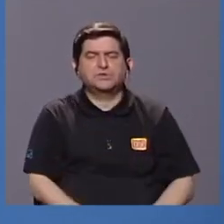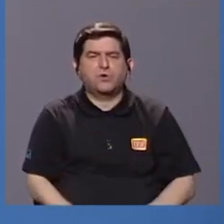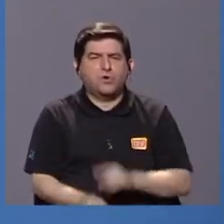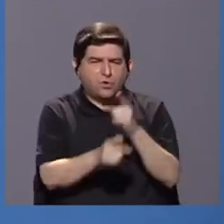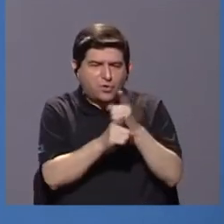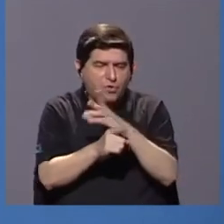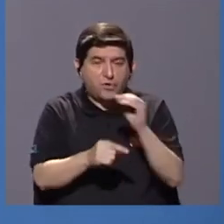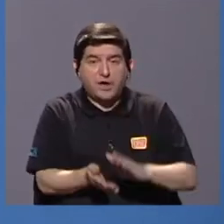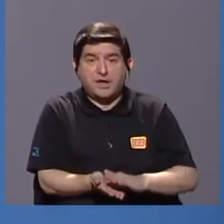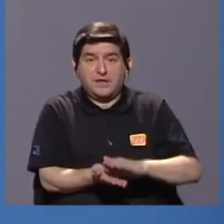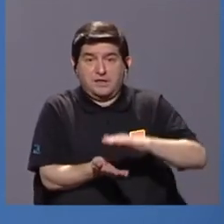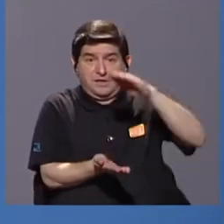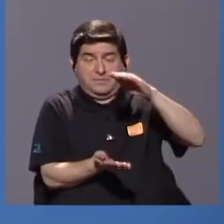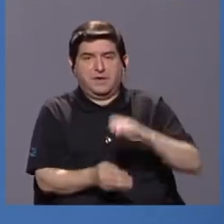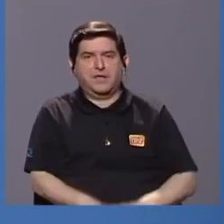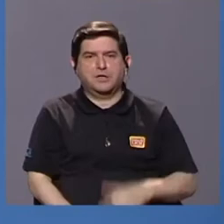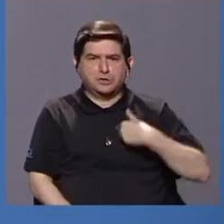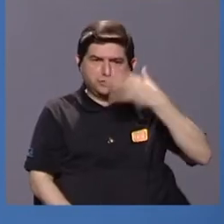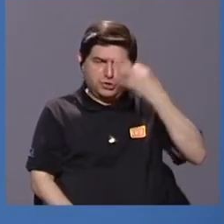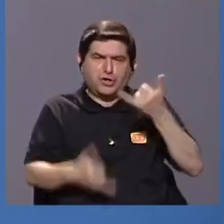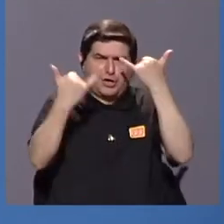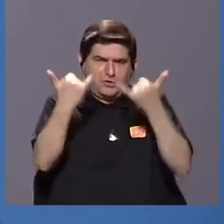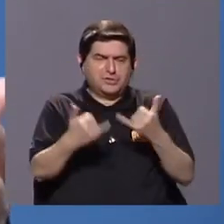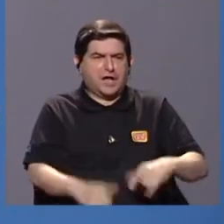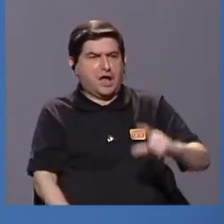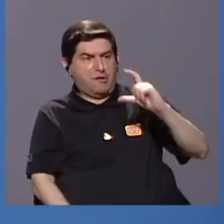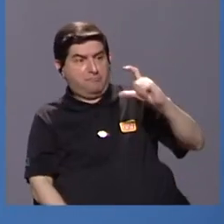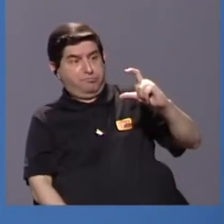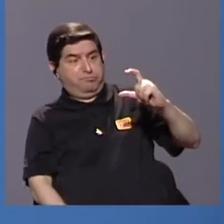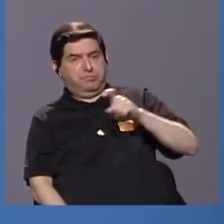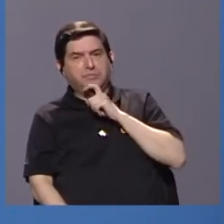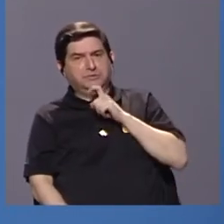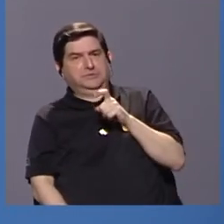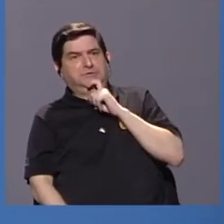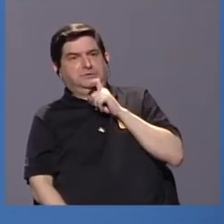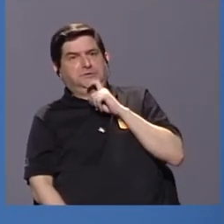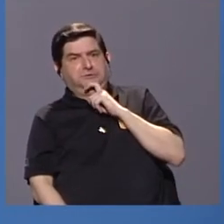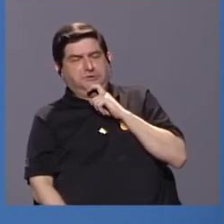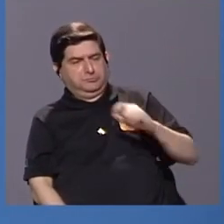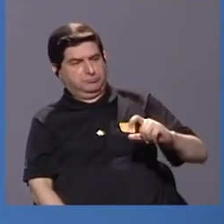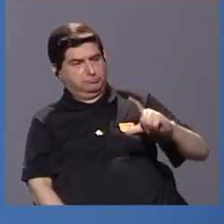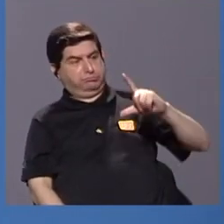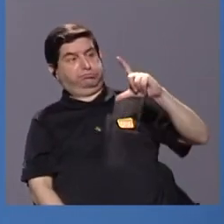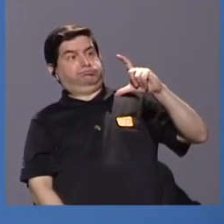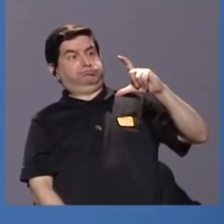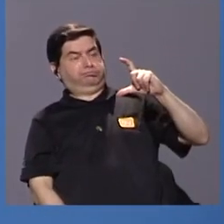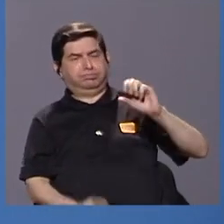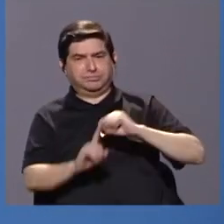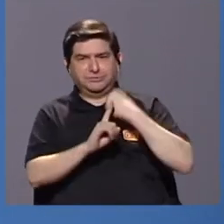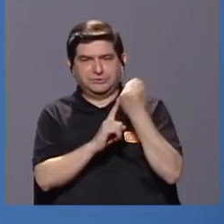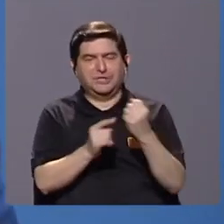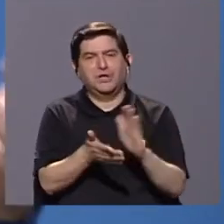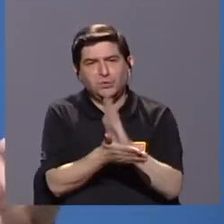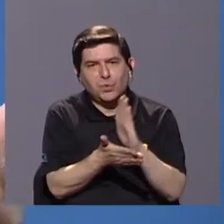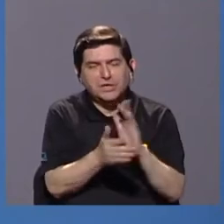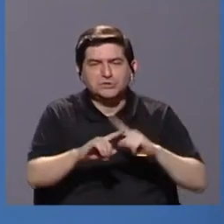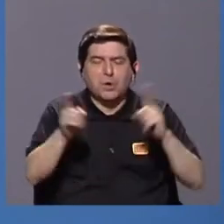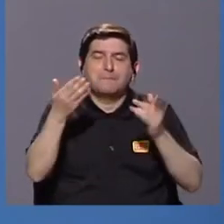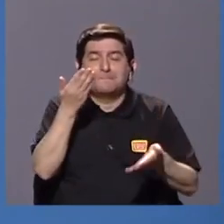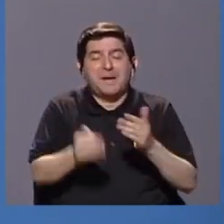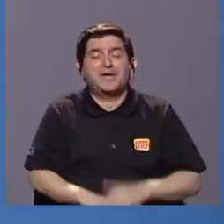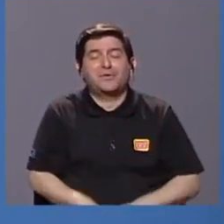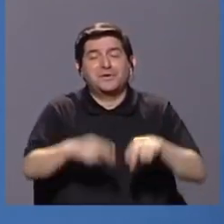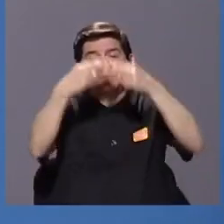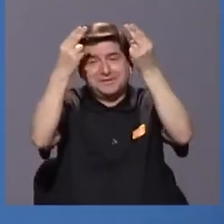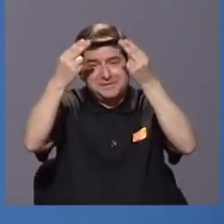yo no creo que ya está lo suficientemente gordo, está difícil ampliarlo más, ¿verdad? Por la cuestión del papel, pero tal vez la virtualidad